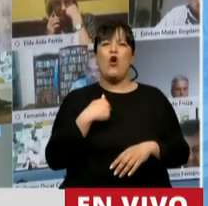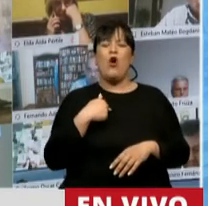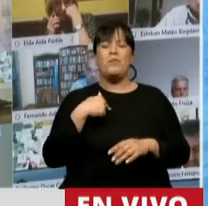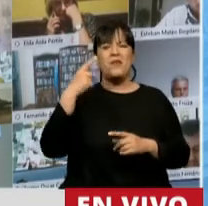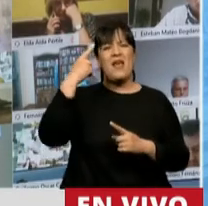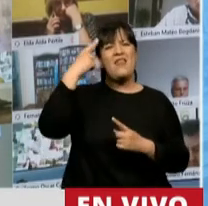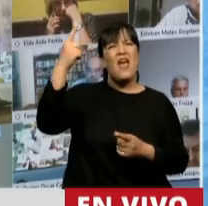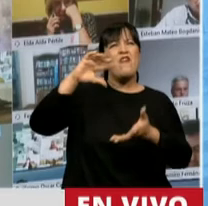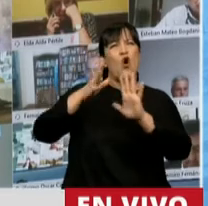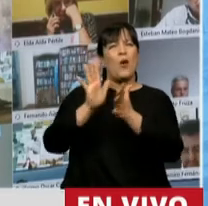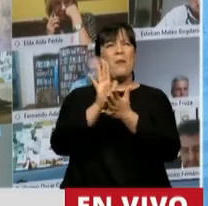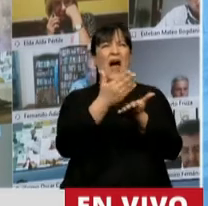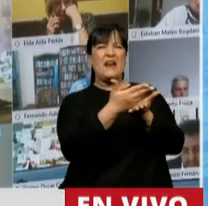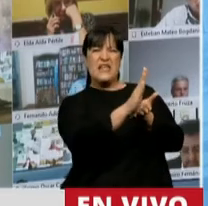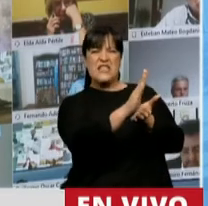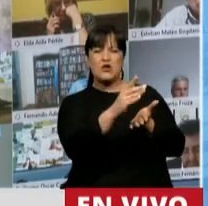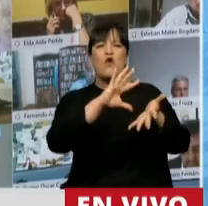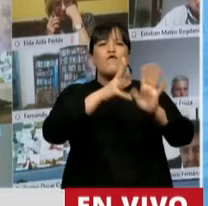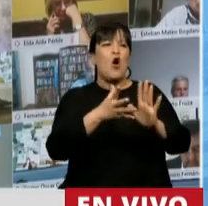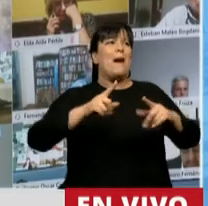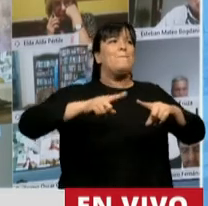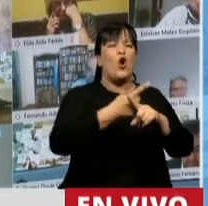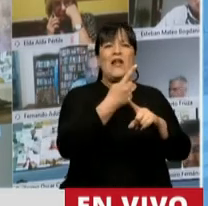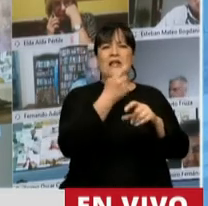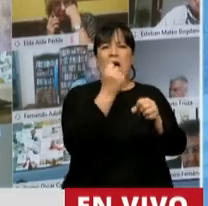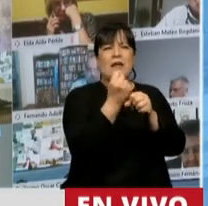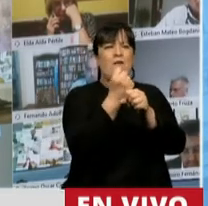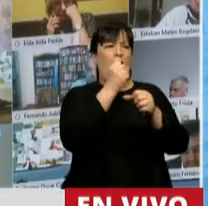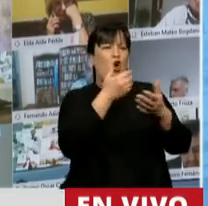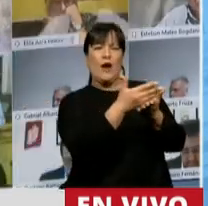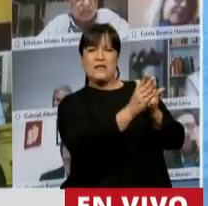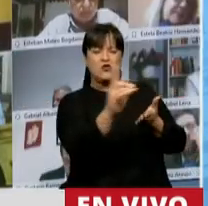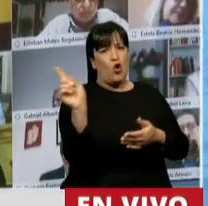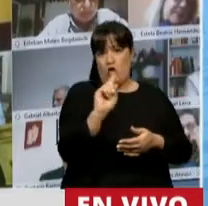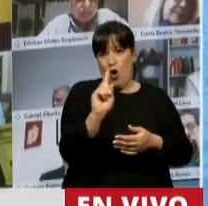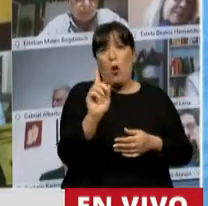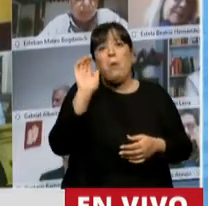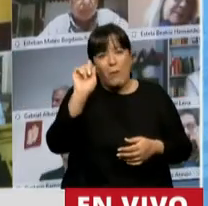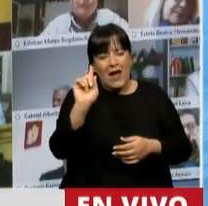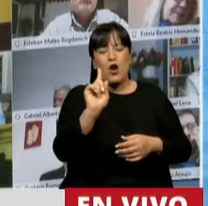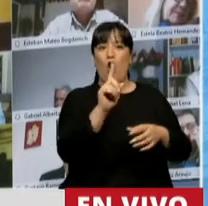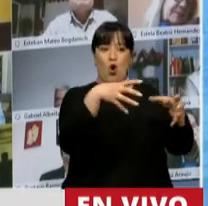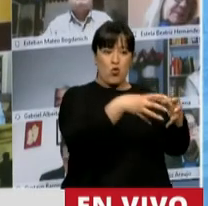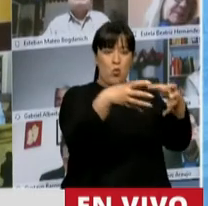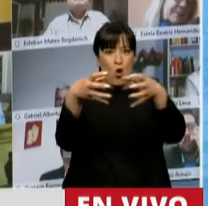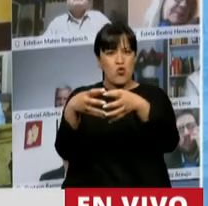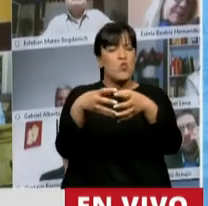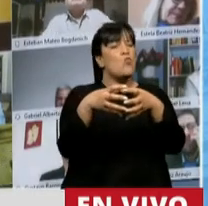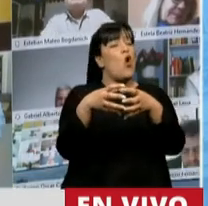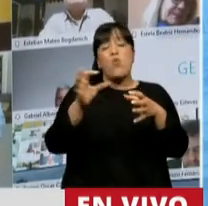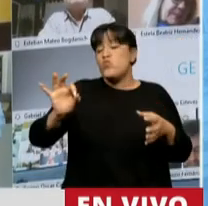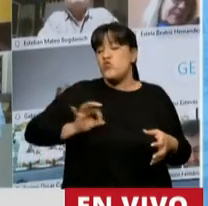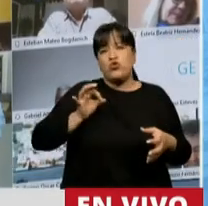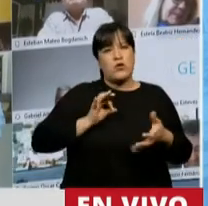rechazo a su manera de hacer la política en la Argentina, pero han generado durante muchos años una polarización